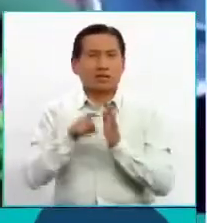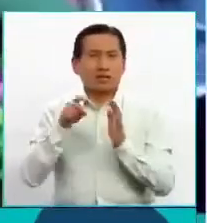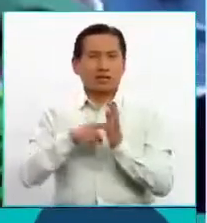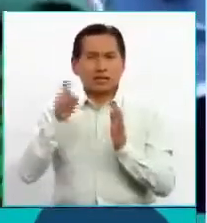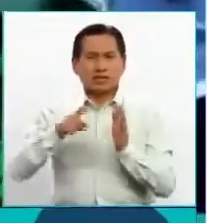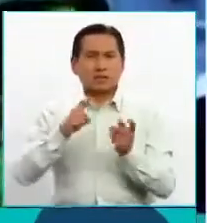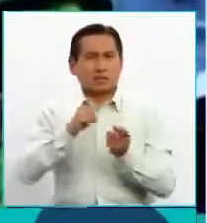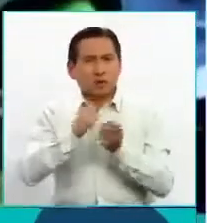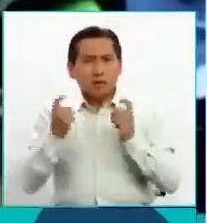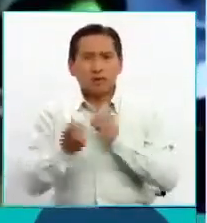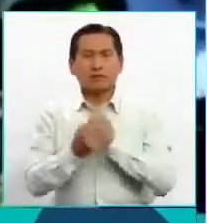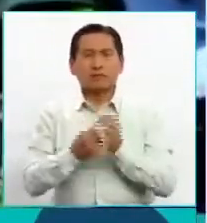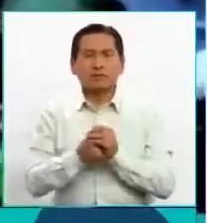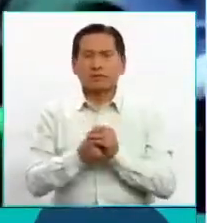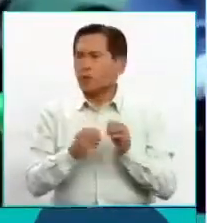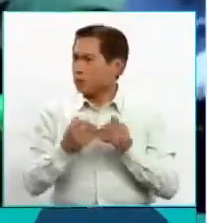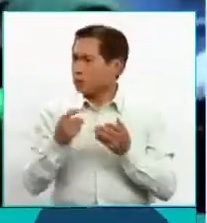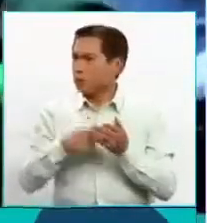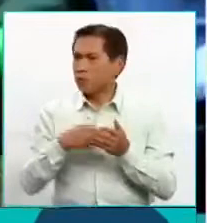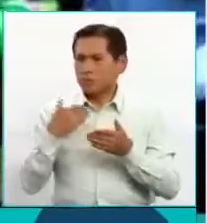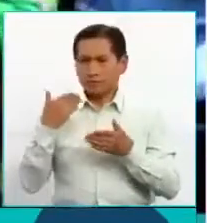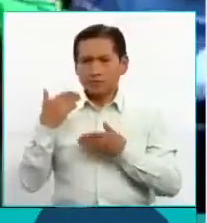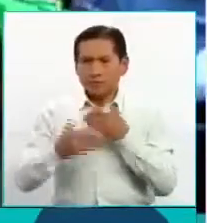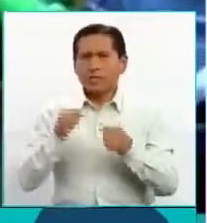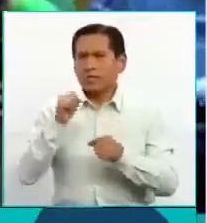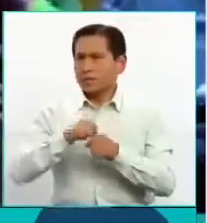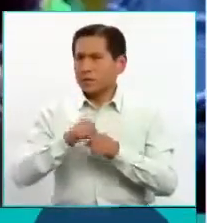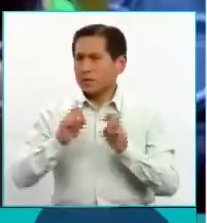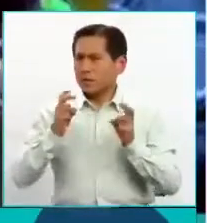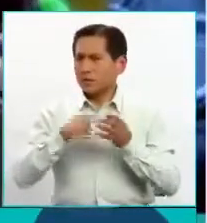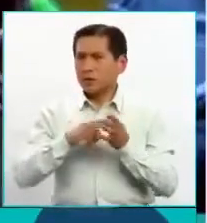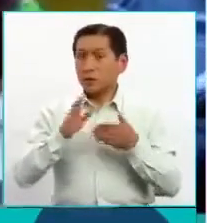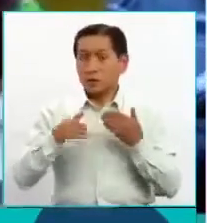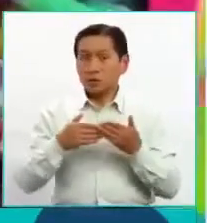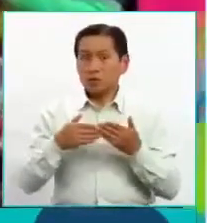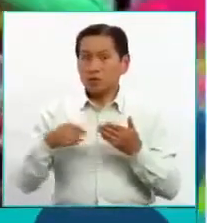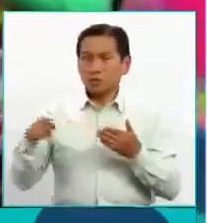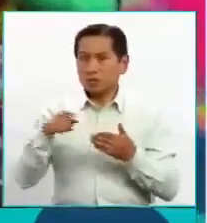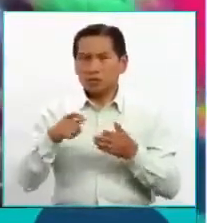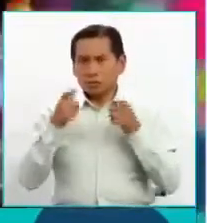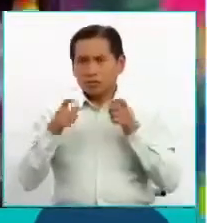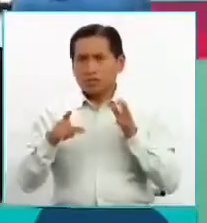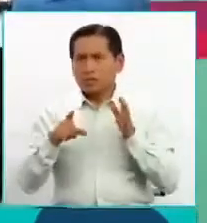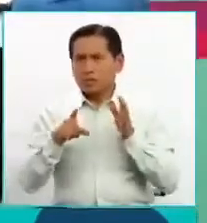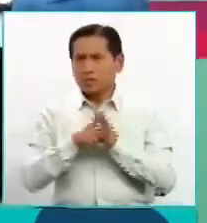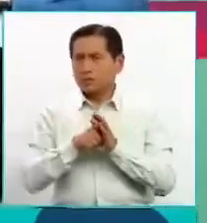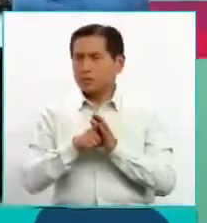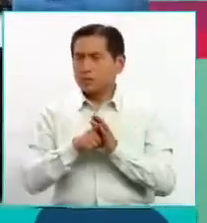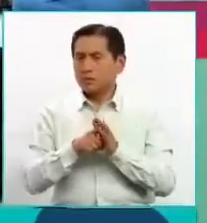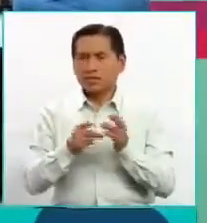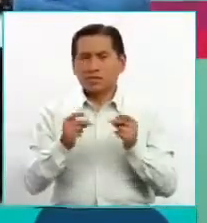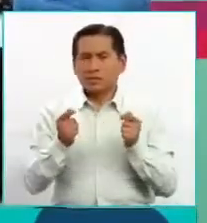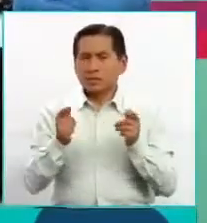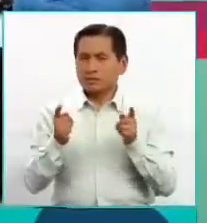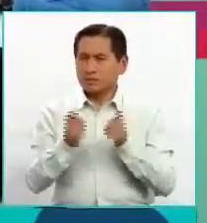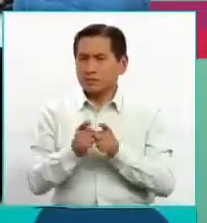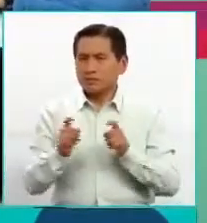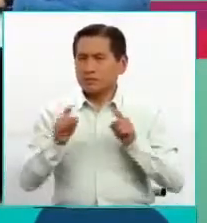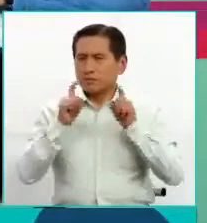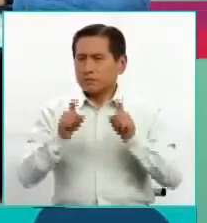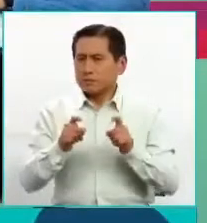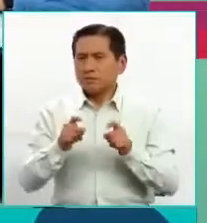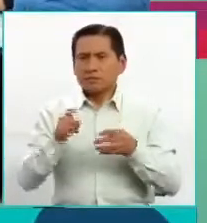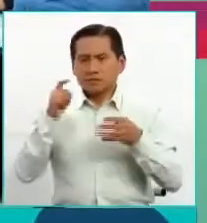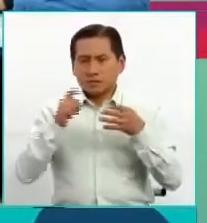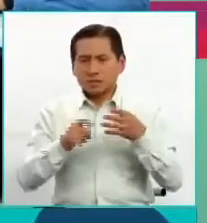modificar. Ok, que hay que ir trabajando directamente en el sentido también de legislar. Ministra, muy rápidamente quisiera preguntarle sobre